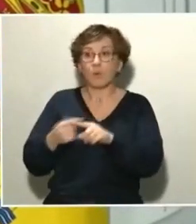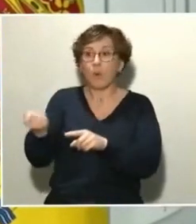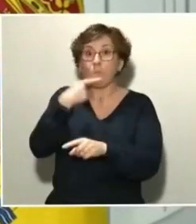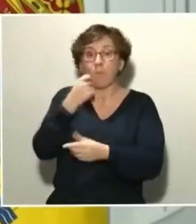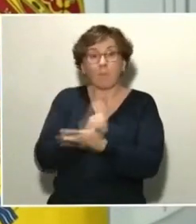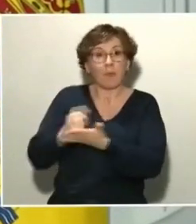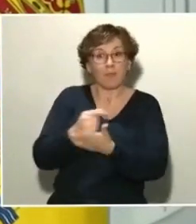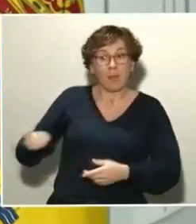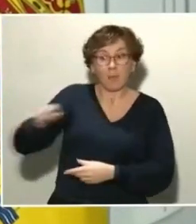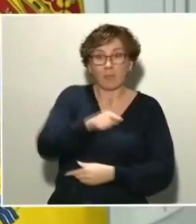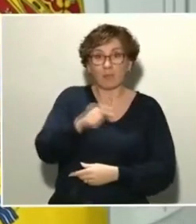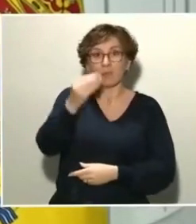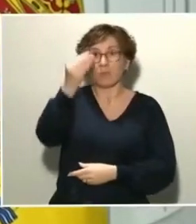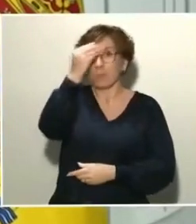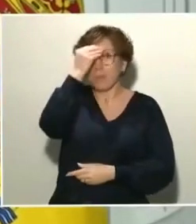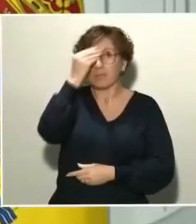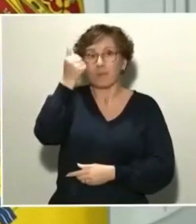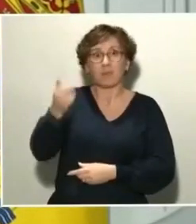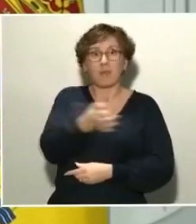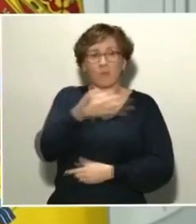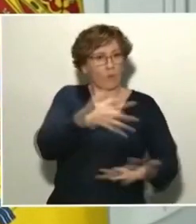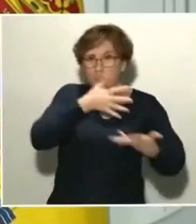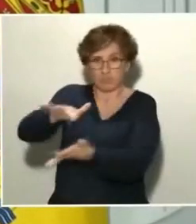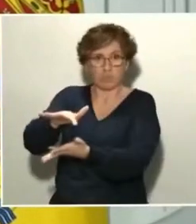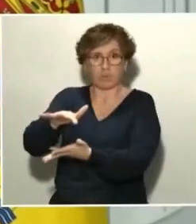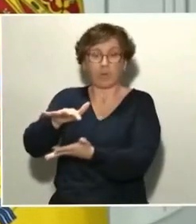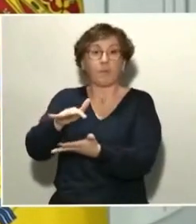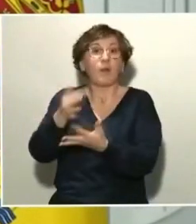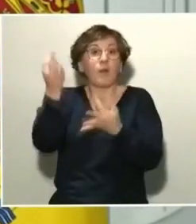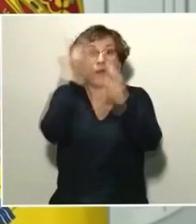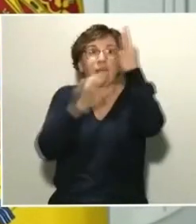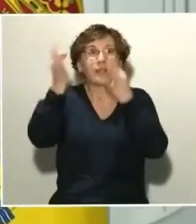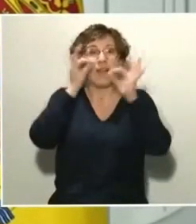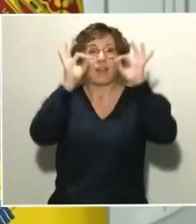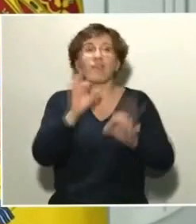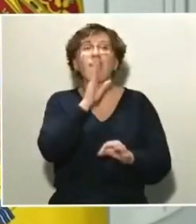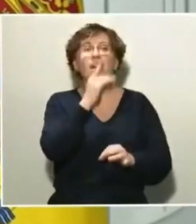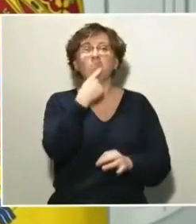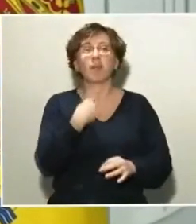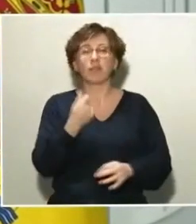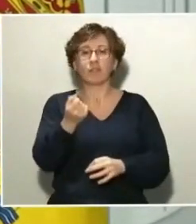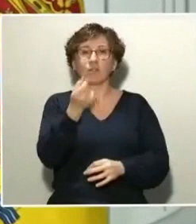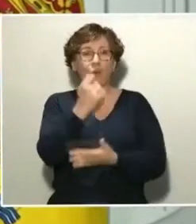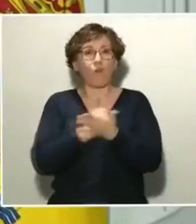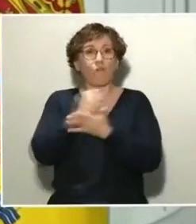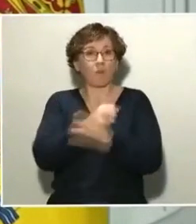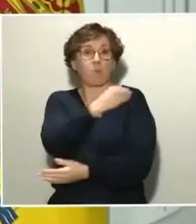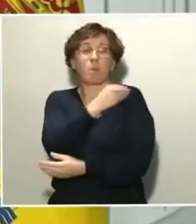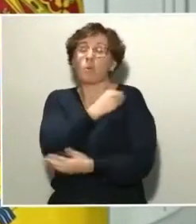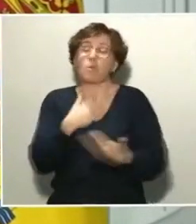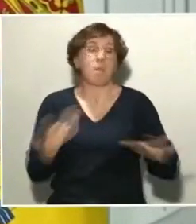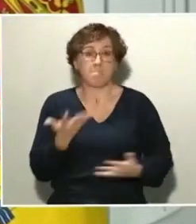aquellos fármacos que sean prescindibles. No conozco el detalle concreto del fármaco por el me pregunta. Vamos a